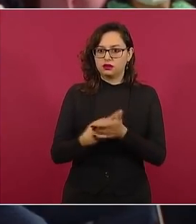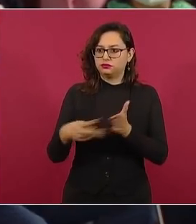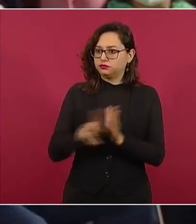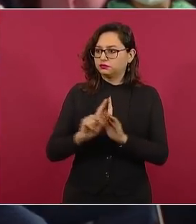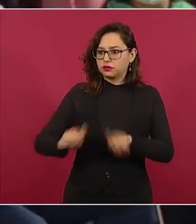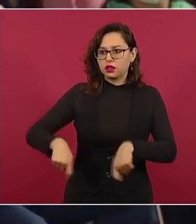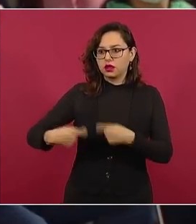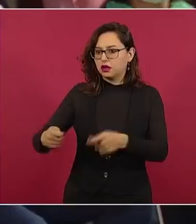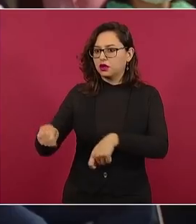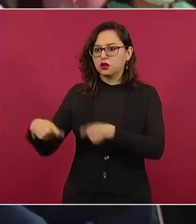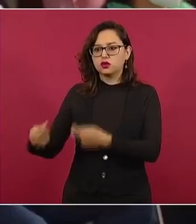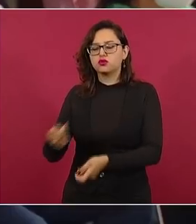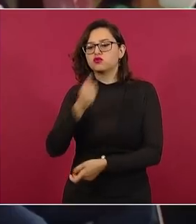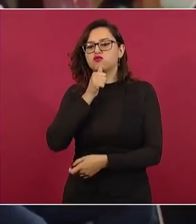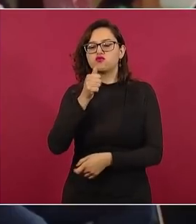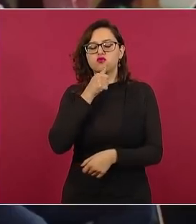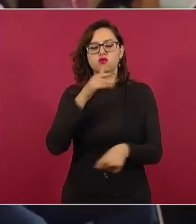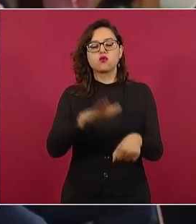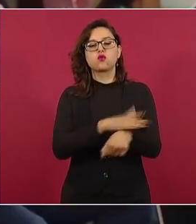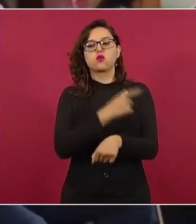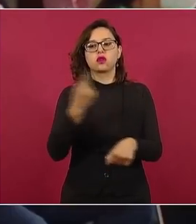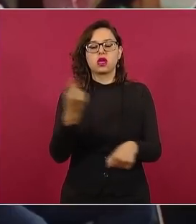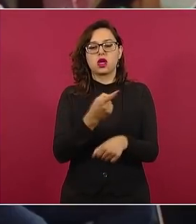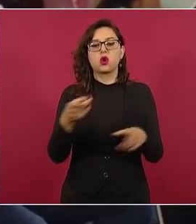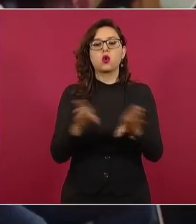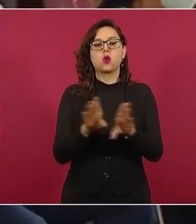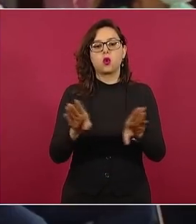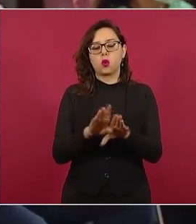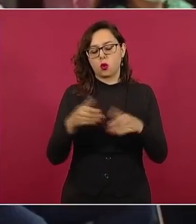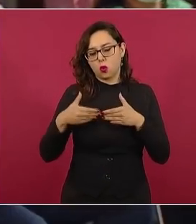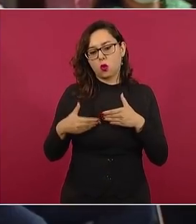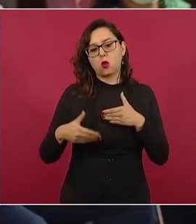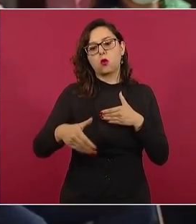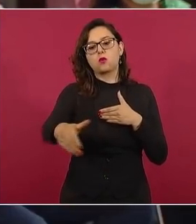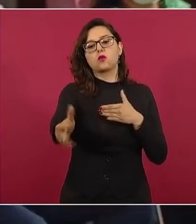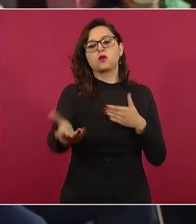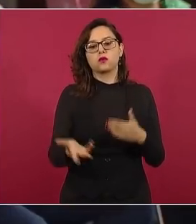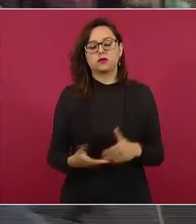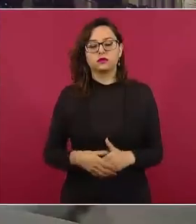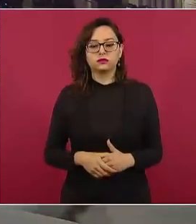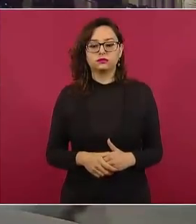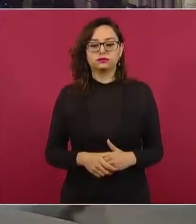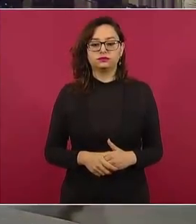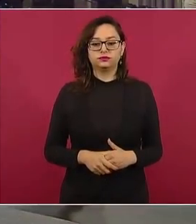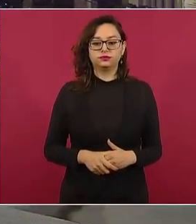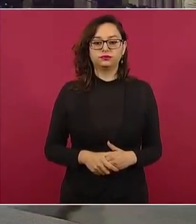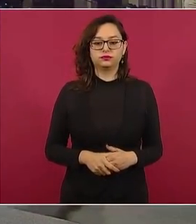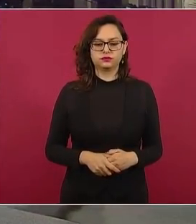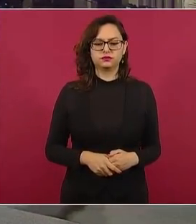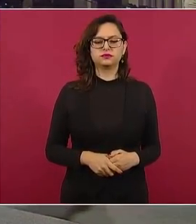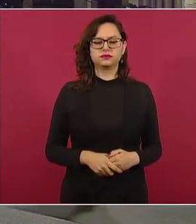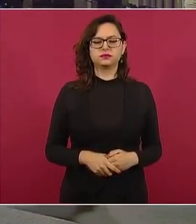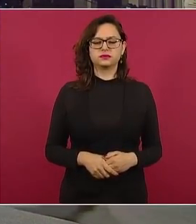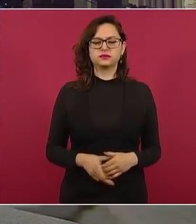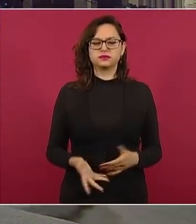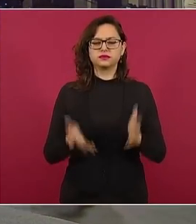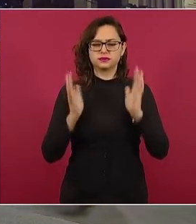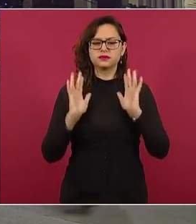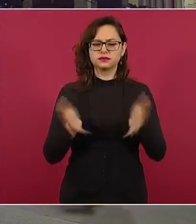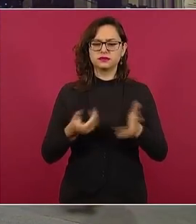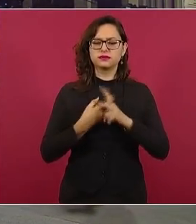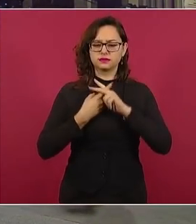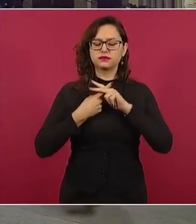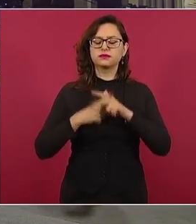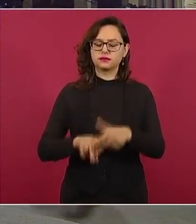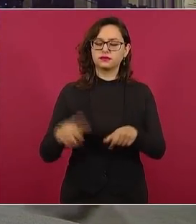este tema y si le han informado en qué va el asunto ahí en Petroles Mexicanos. Ya se va avanzando. Ya hago un llamado